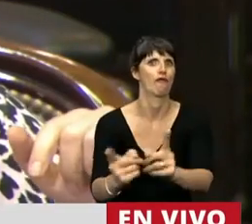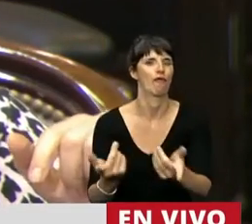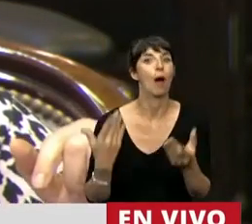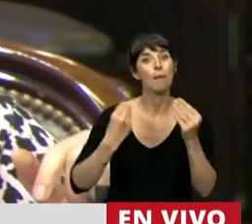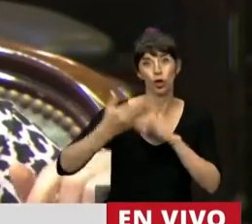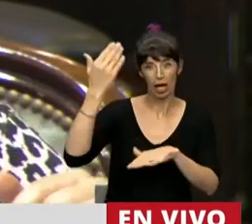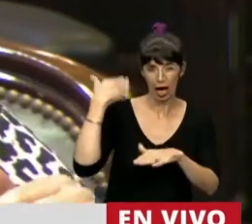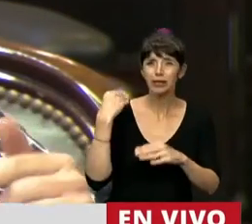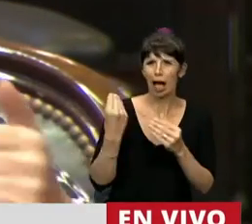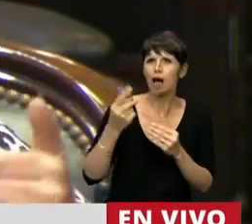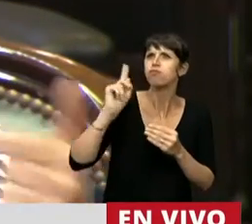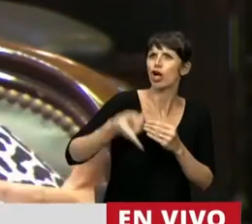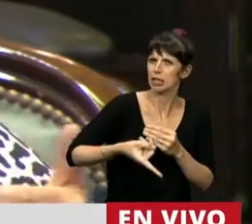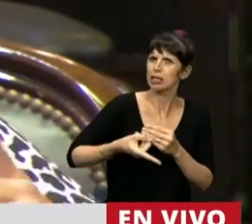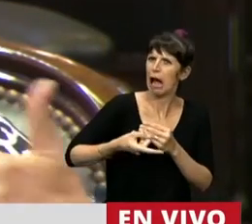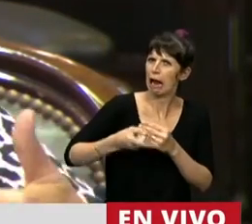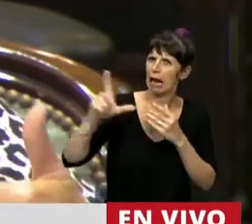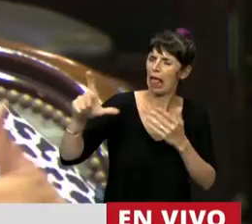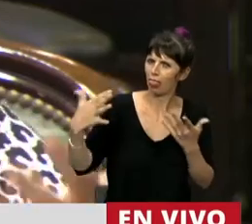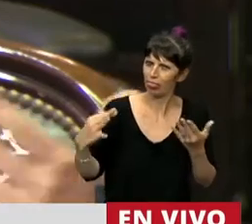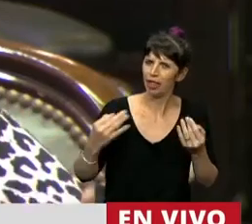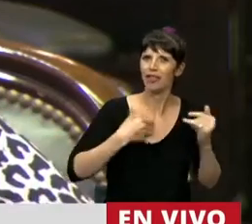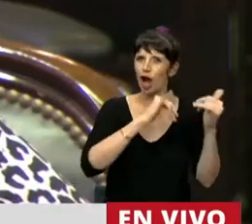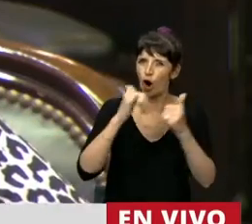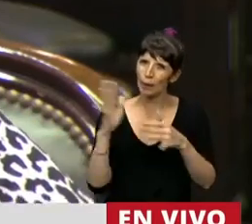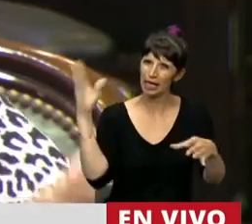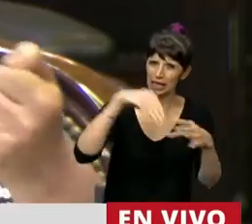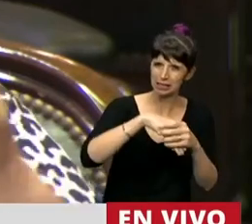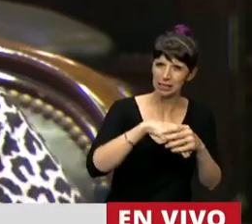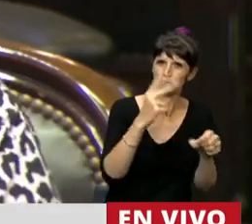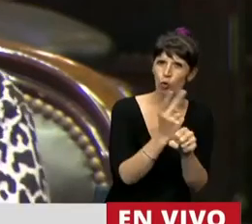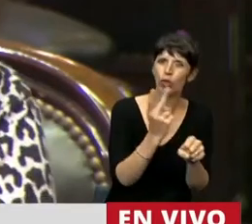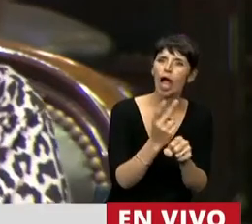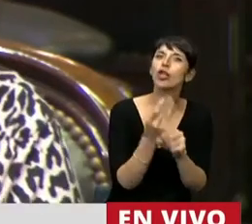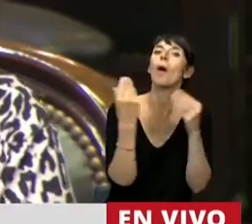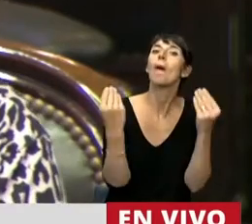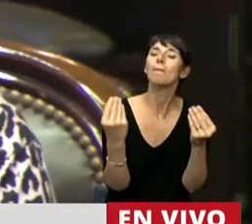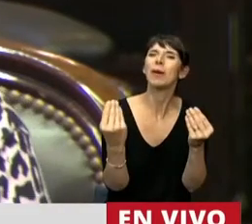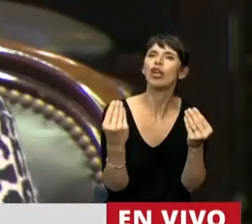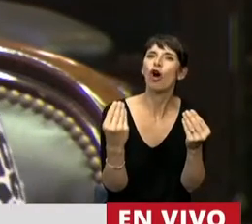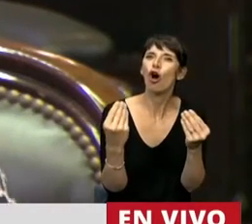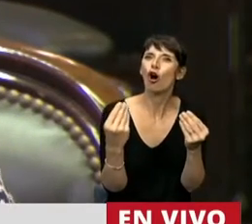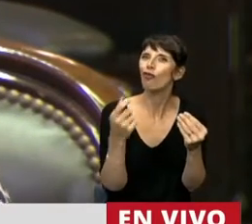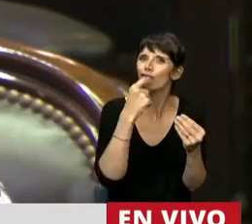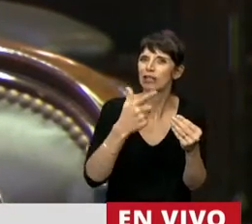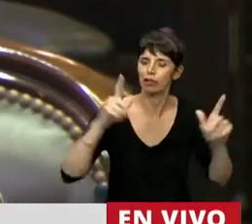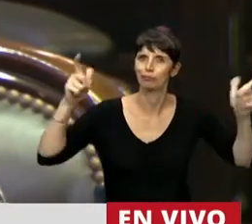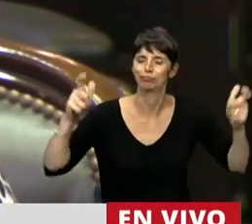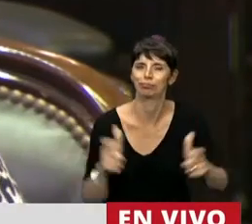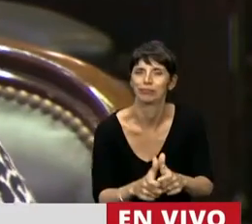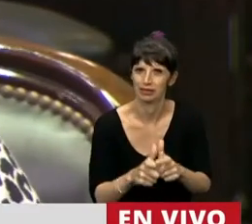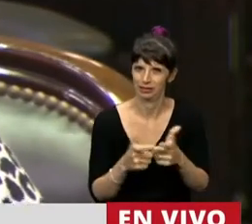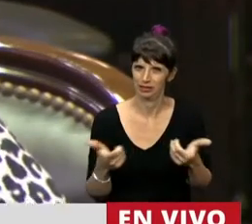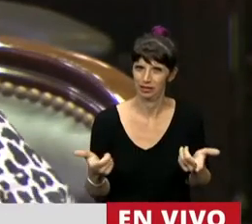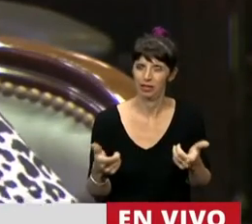educación secundaria, pero el problema era que nuestro sistema era expulsivo, porque no estaba esta obligatoriedad que nos lleva a un